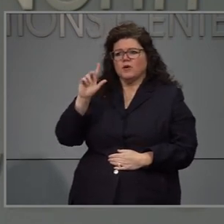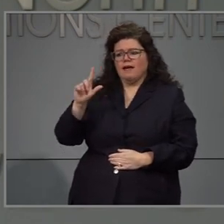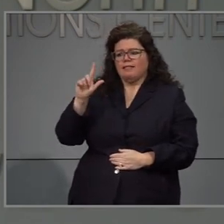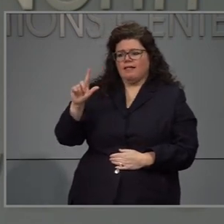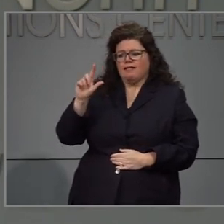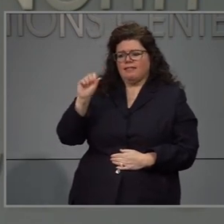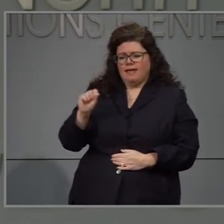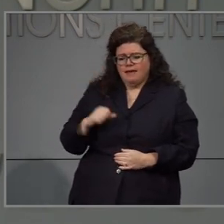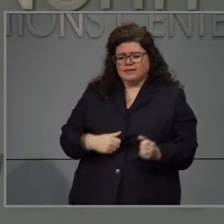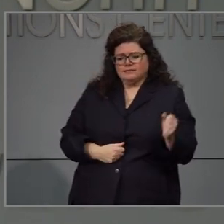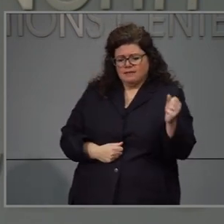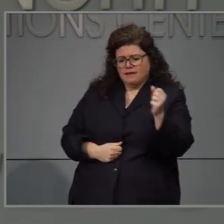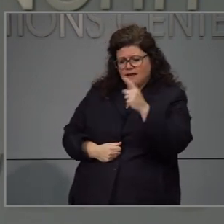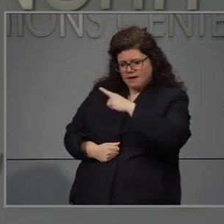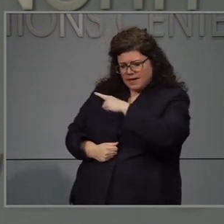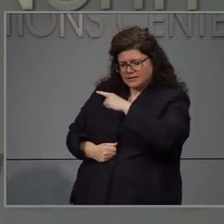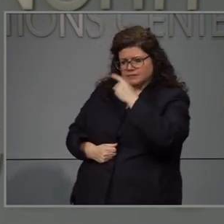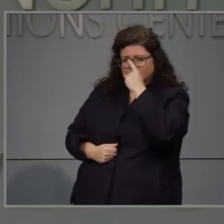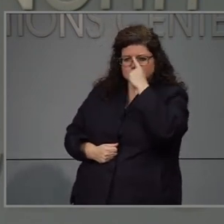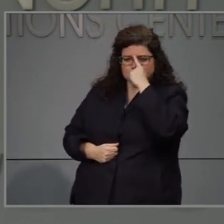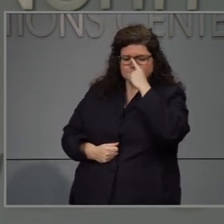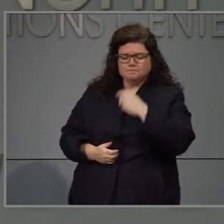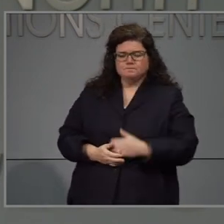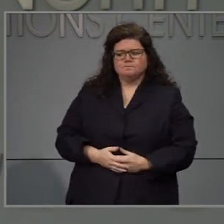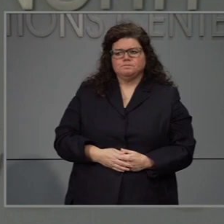Jennifer Amers de W. L. O. S.